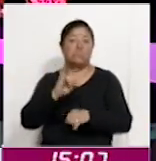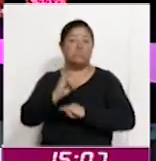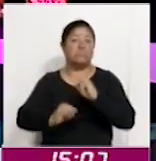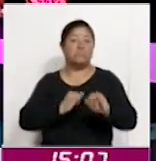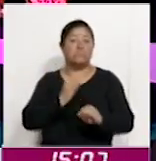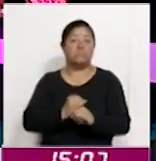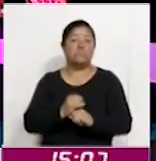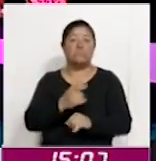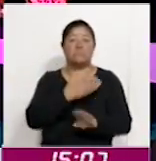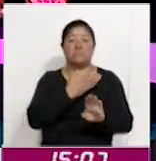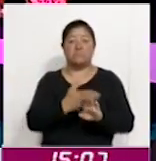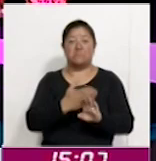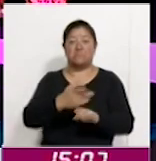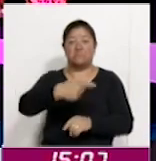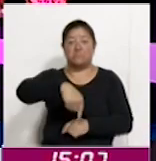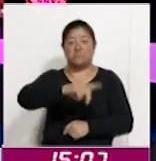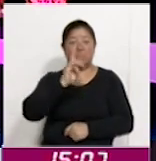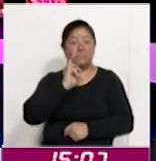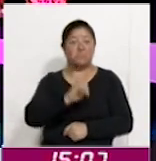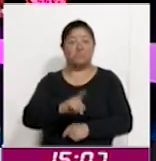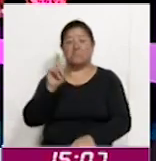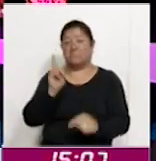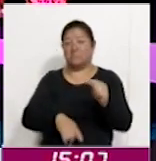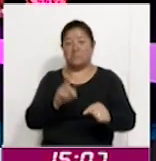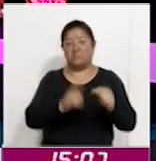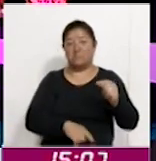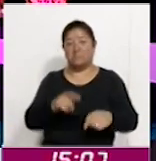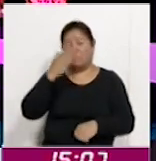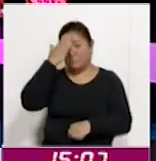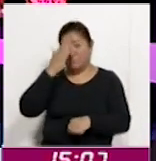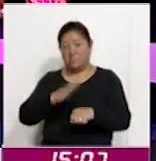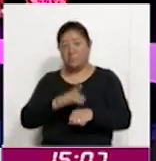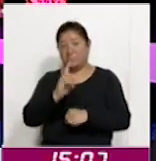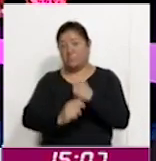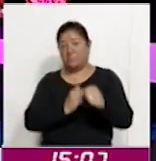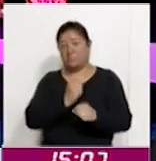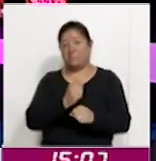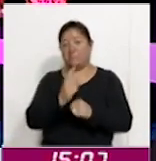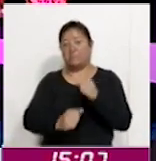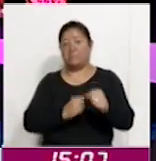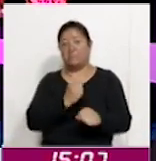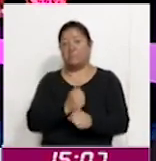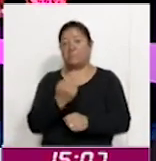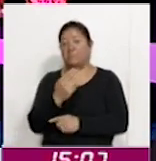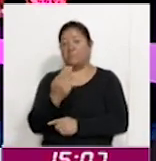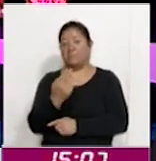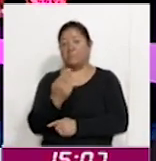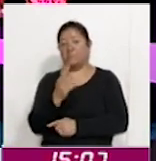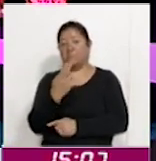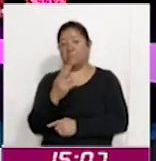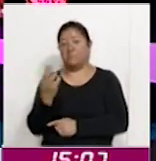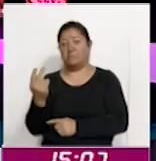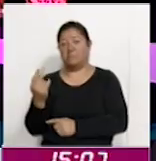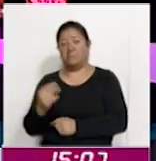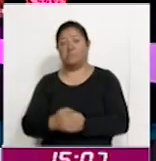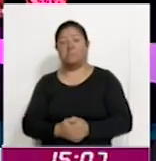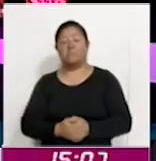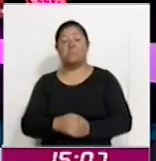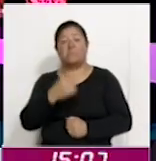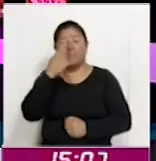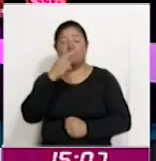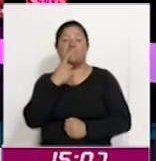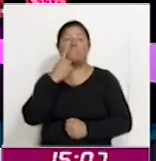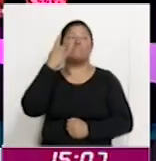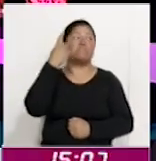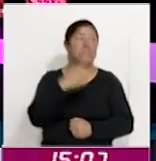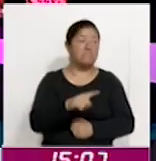Eliminación de la Violencia contra la Mujer, se conmemora anualmente cada 25 de noviembre para denunciar precisamente la